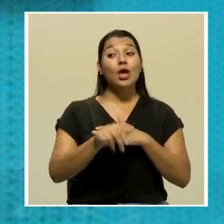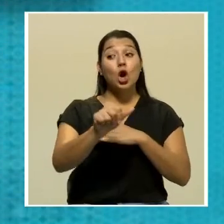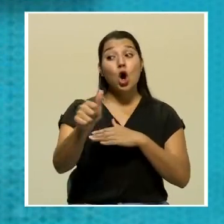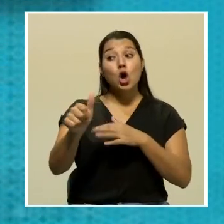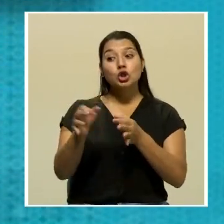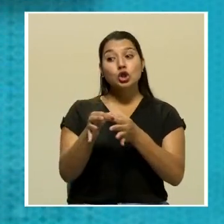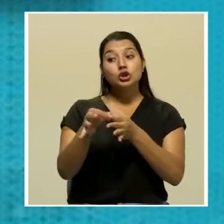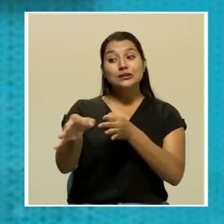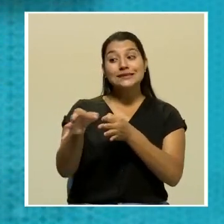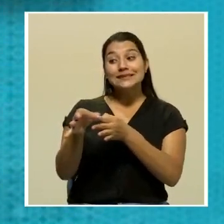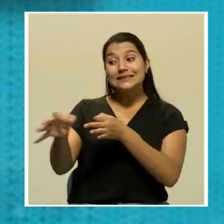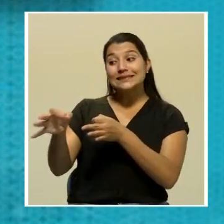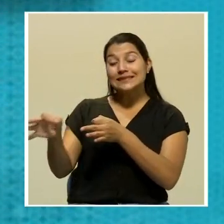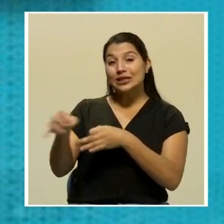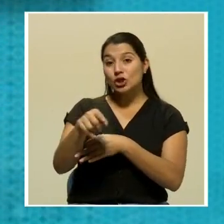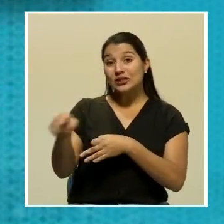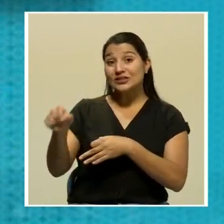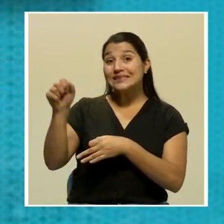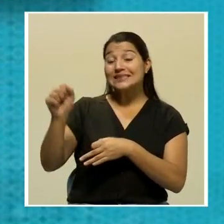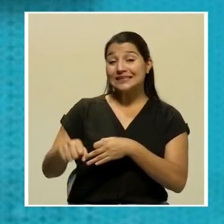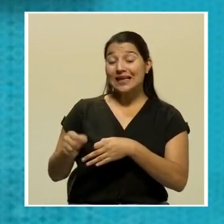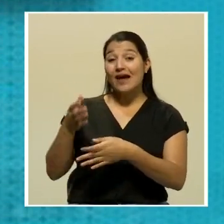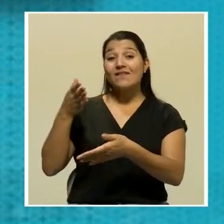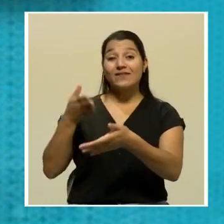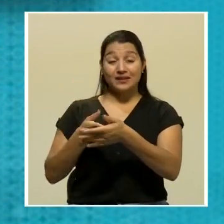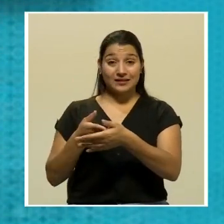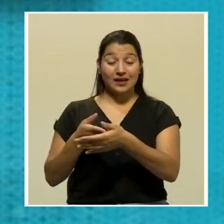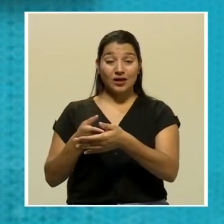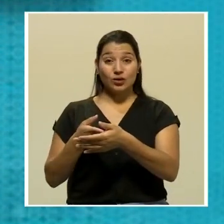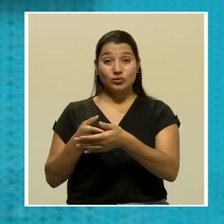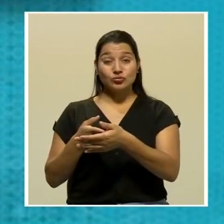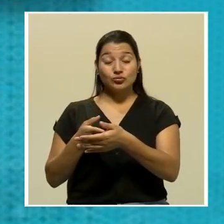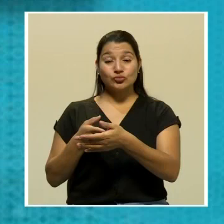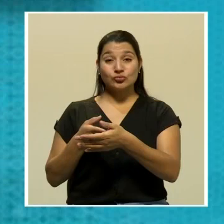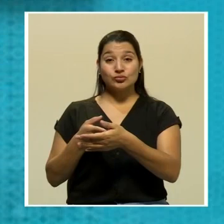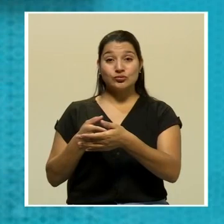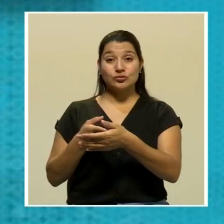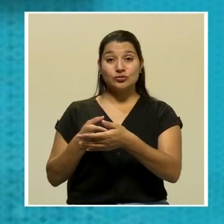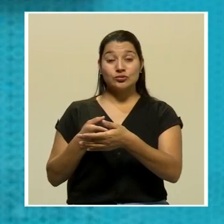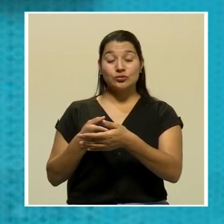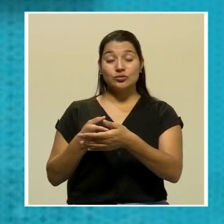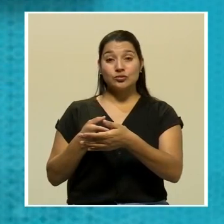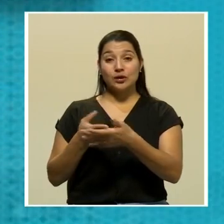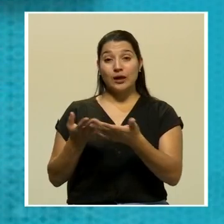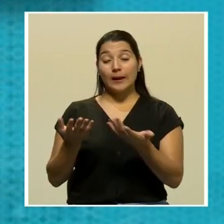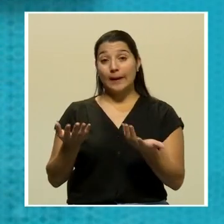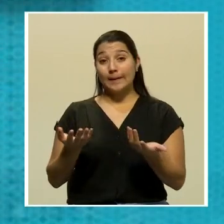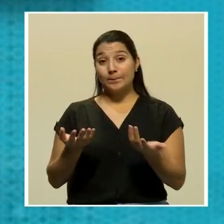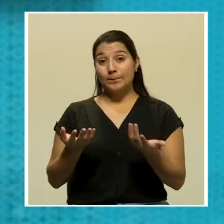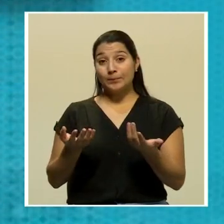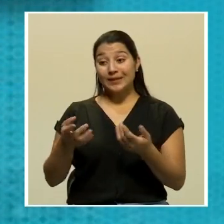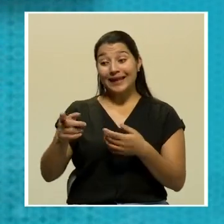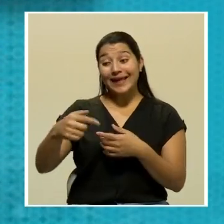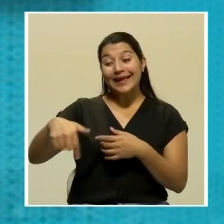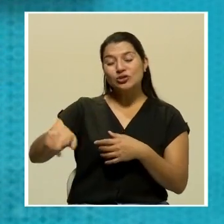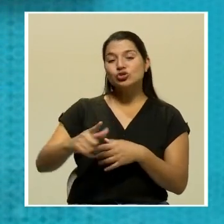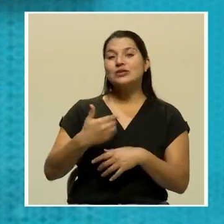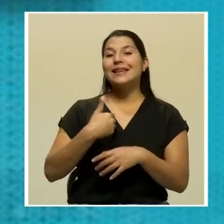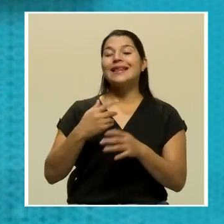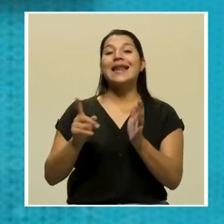afectados por la zona o alerta